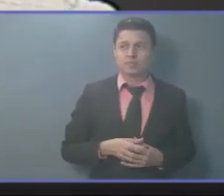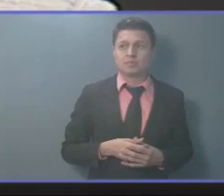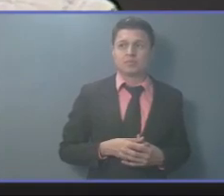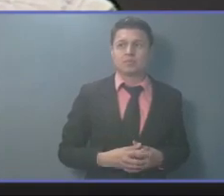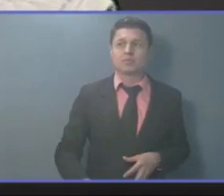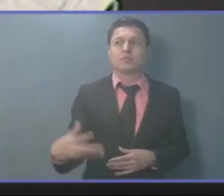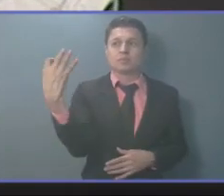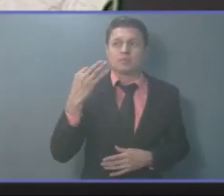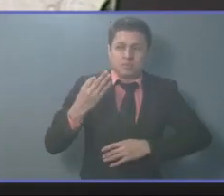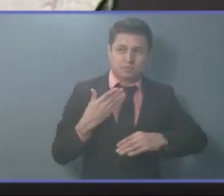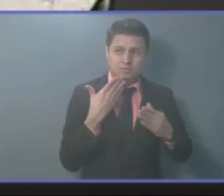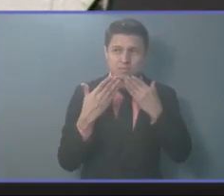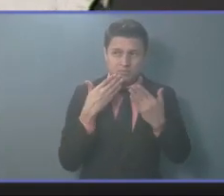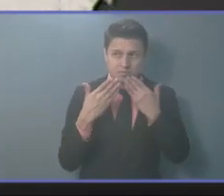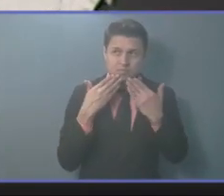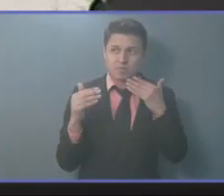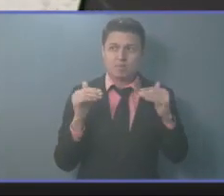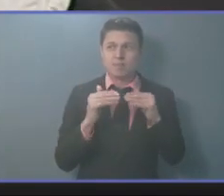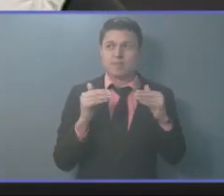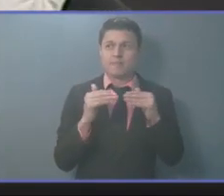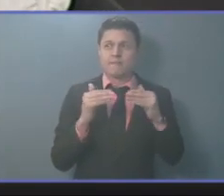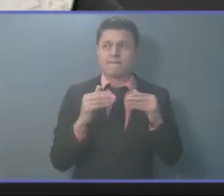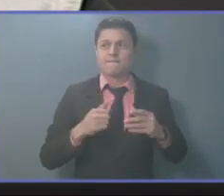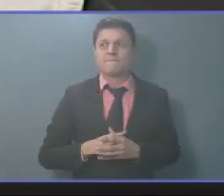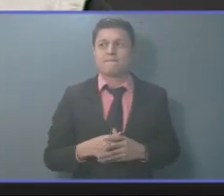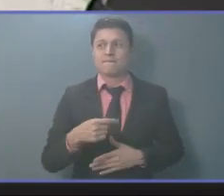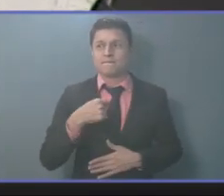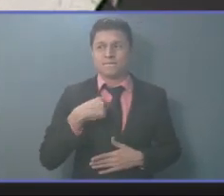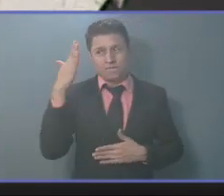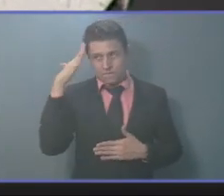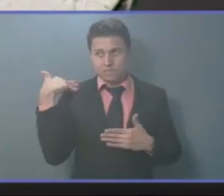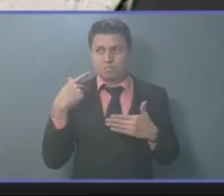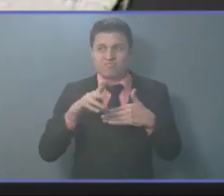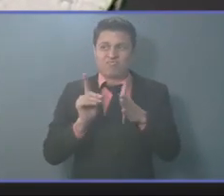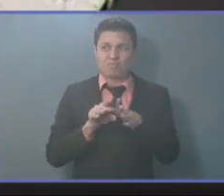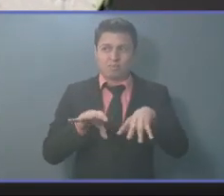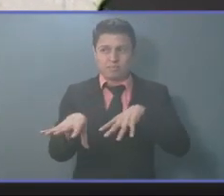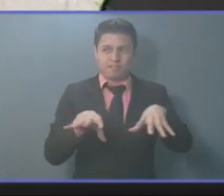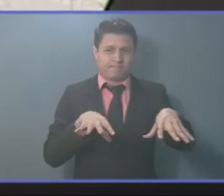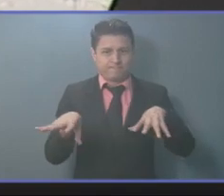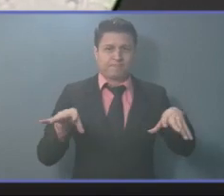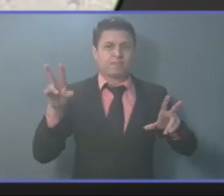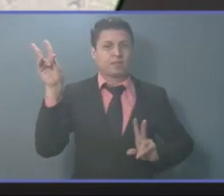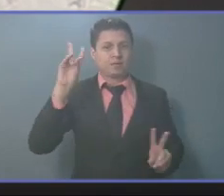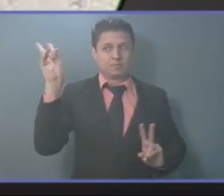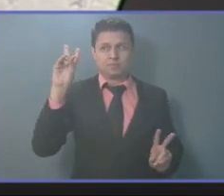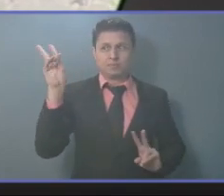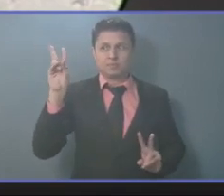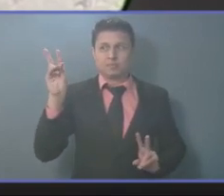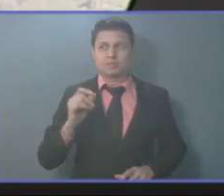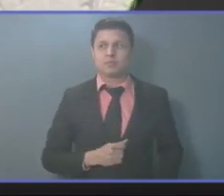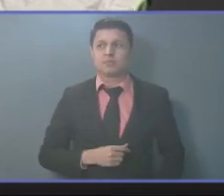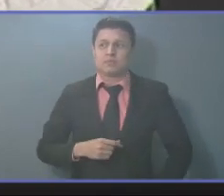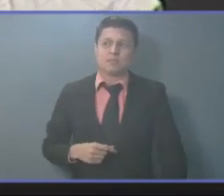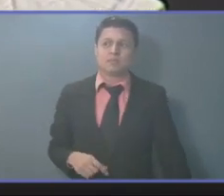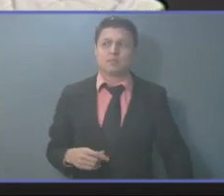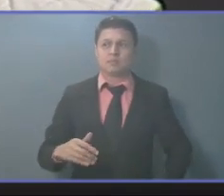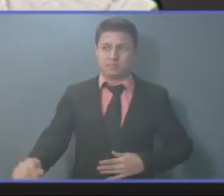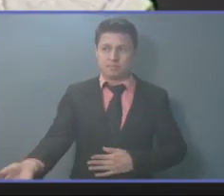Debo decir también que como diputada del departamento de San Salvador, mi